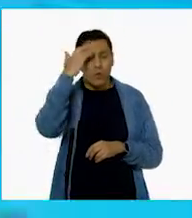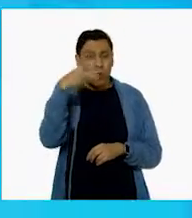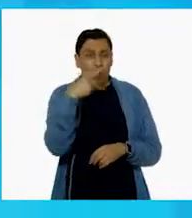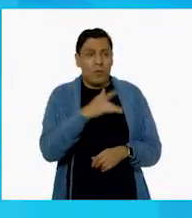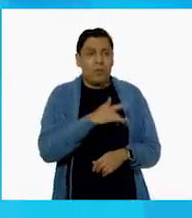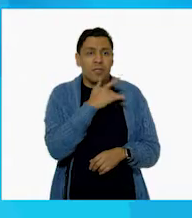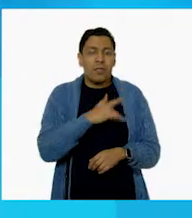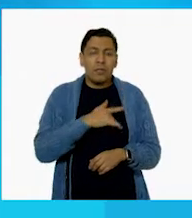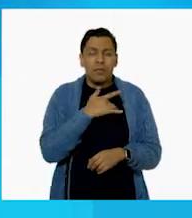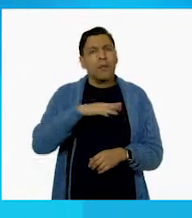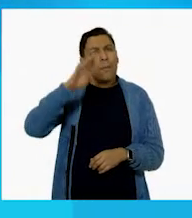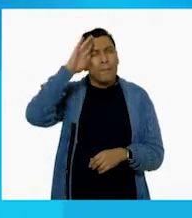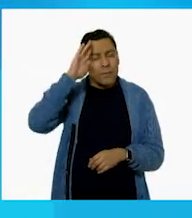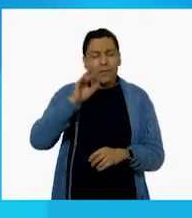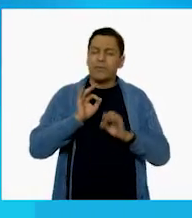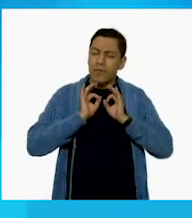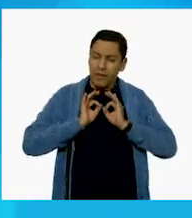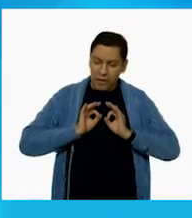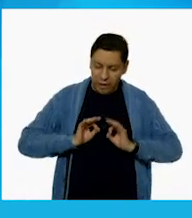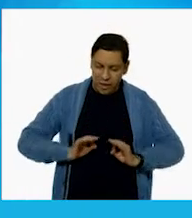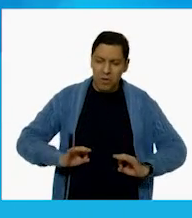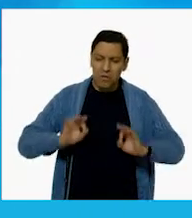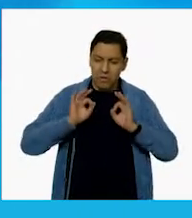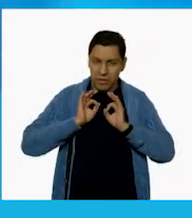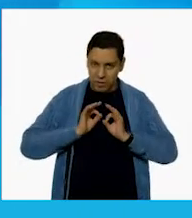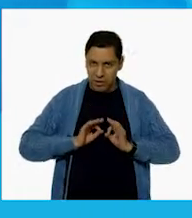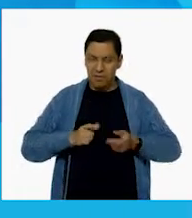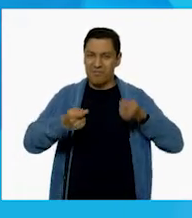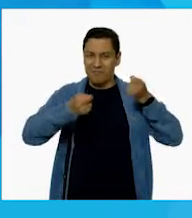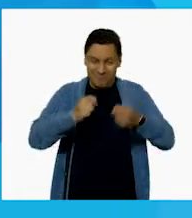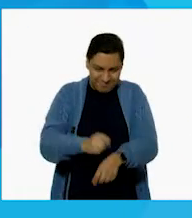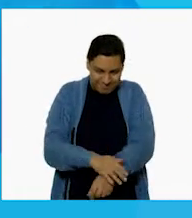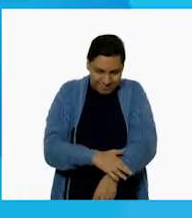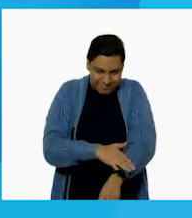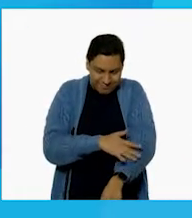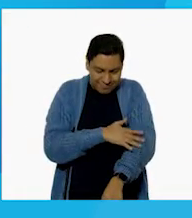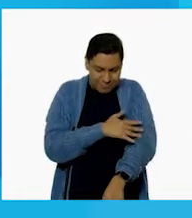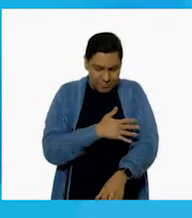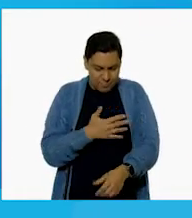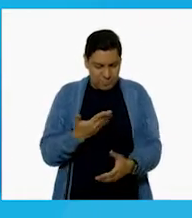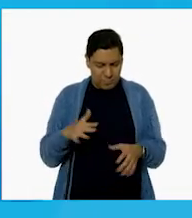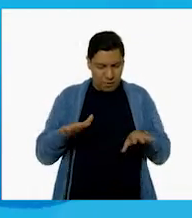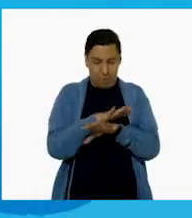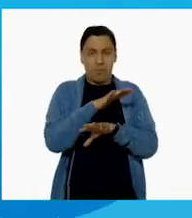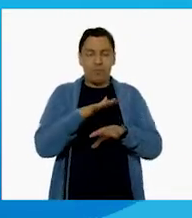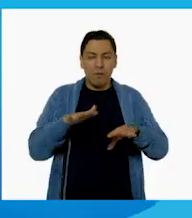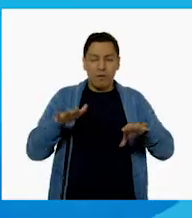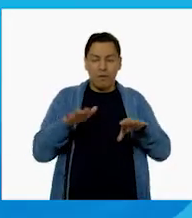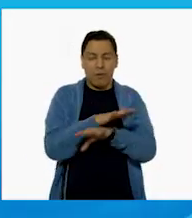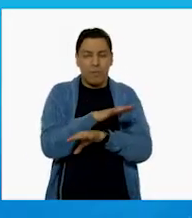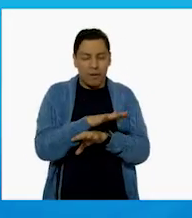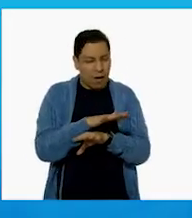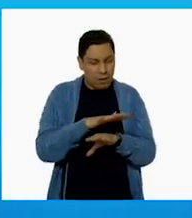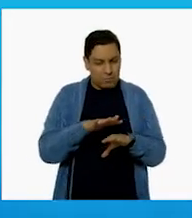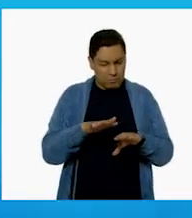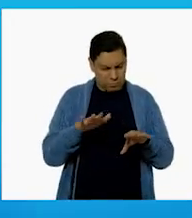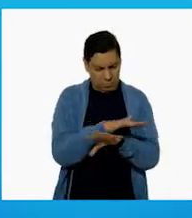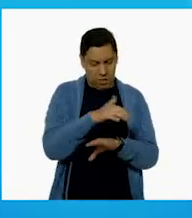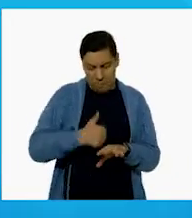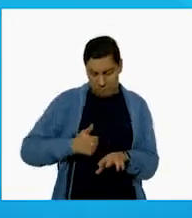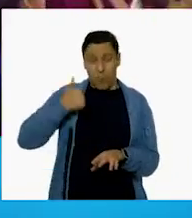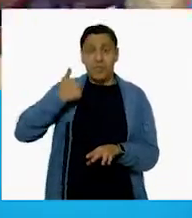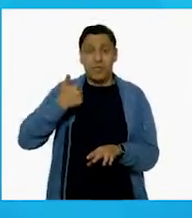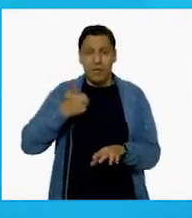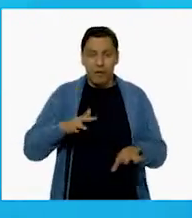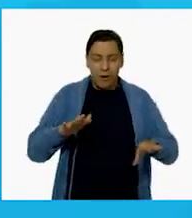estar tranquilos con ellas y, sobre todo, aprender cómo las pueden utilizar a su favor, ya